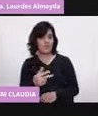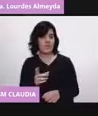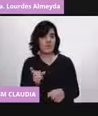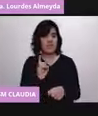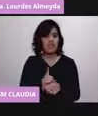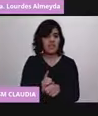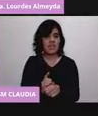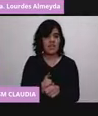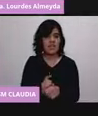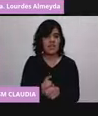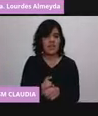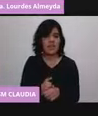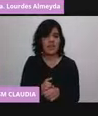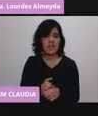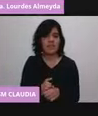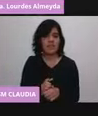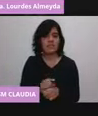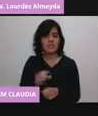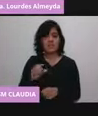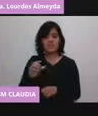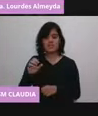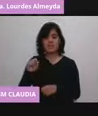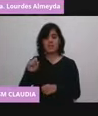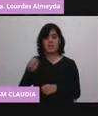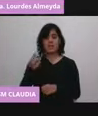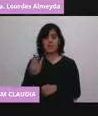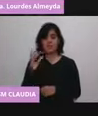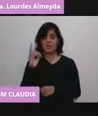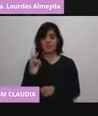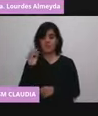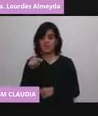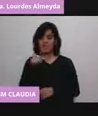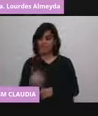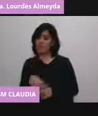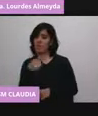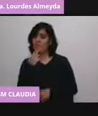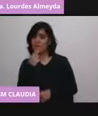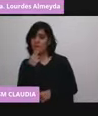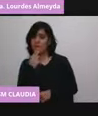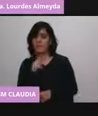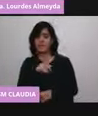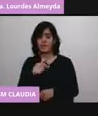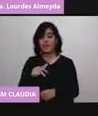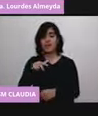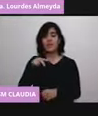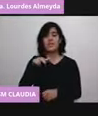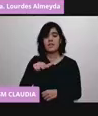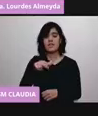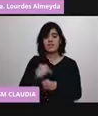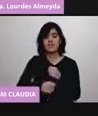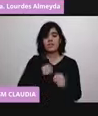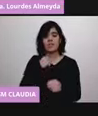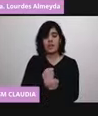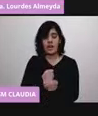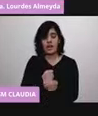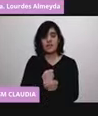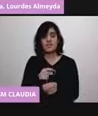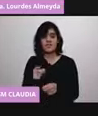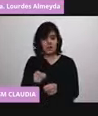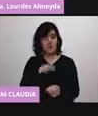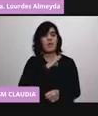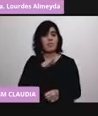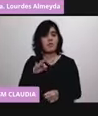efectividad. A partir de los 18 años se pone intramuscular en el músculo deltoide.